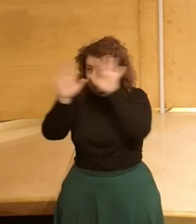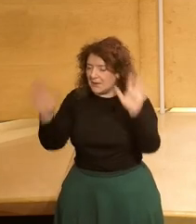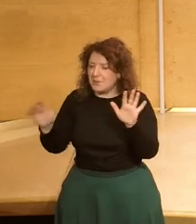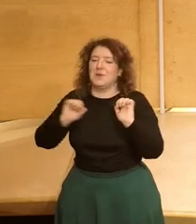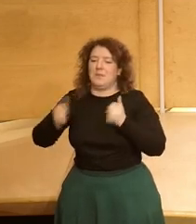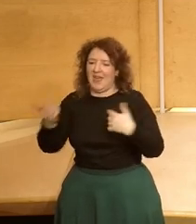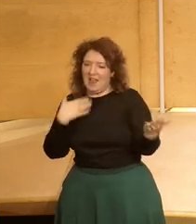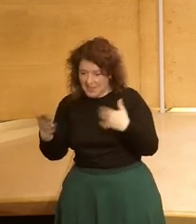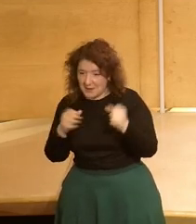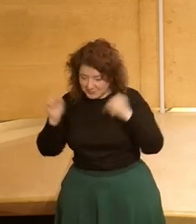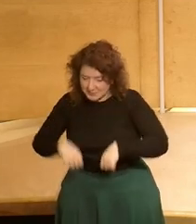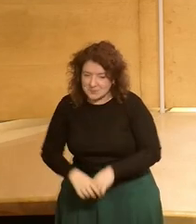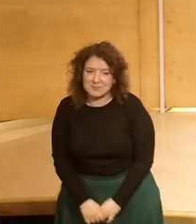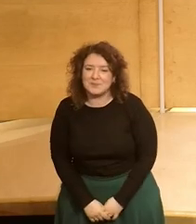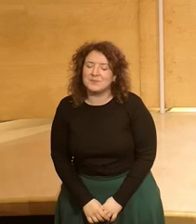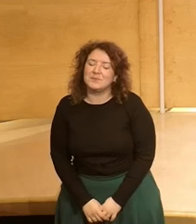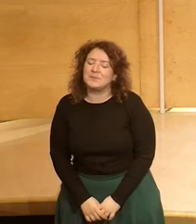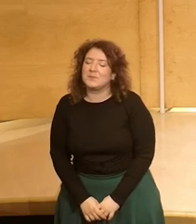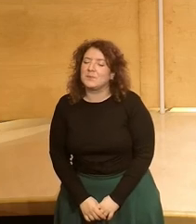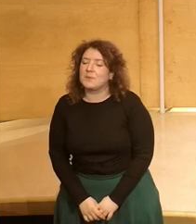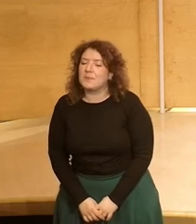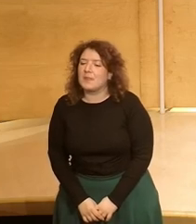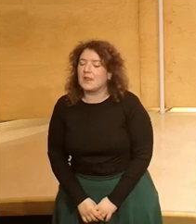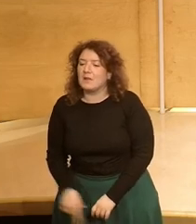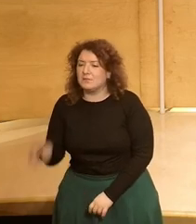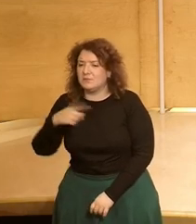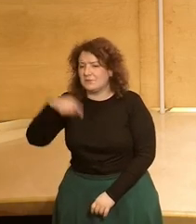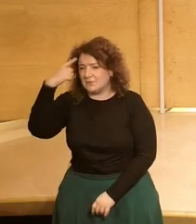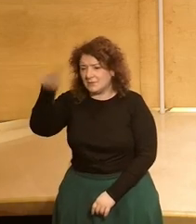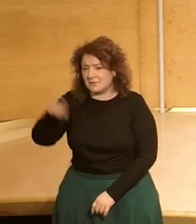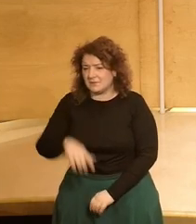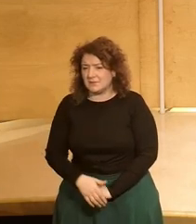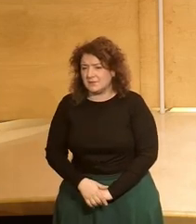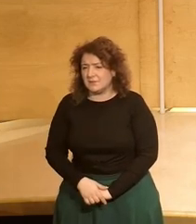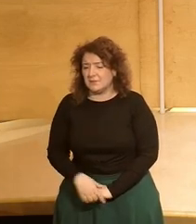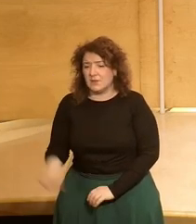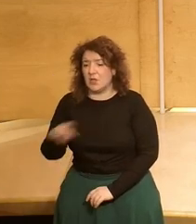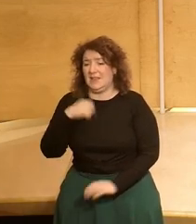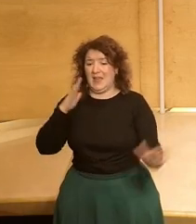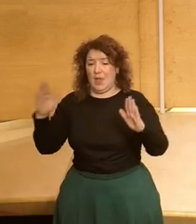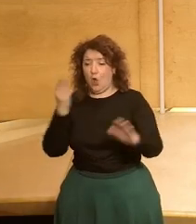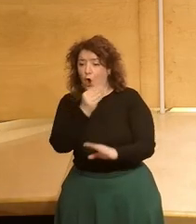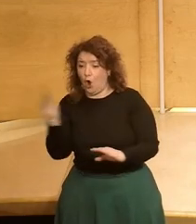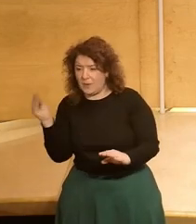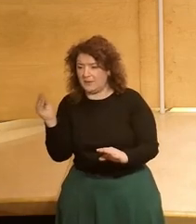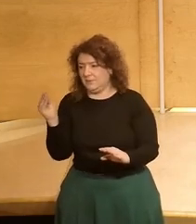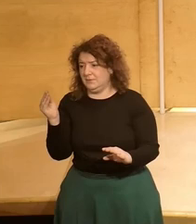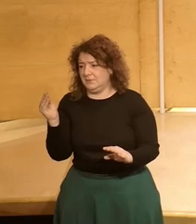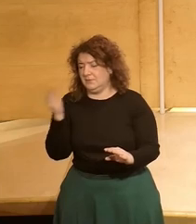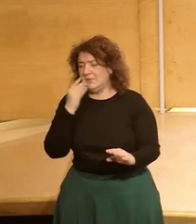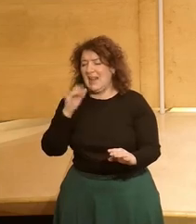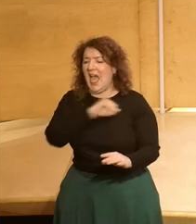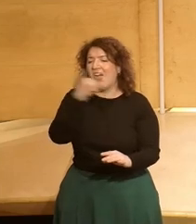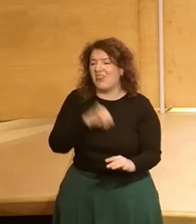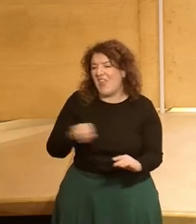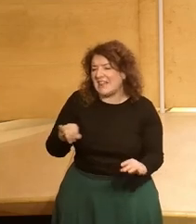con el diálogo que es para lo que hemos venido. Como sabéis, la generación joven actual, especialmente las generaciones Z y